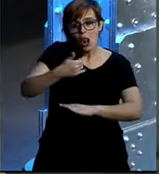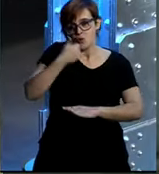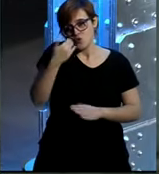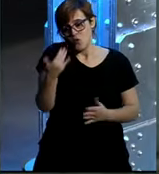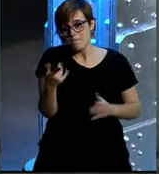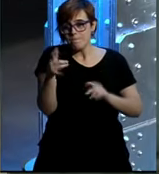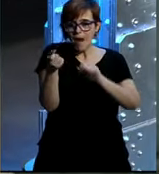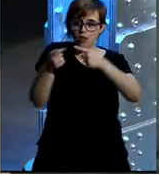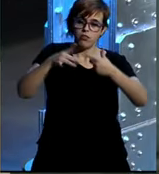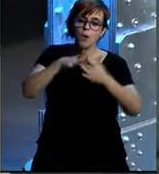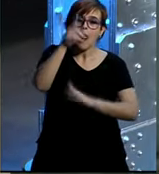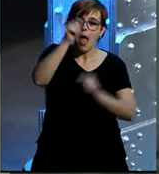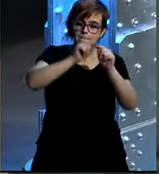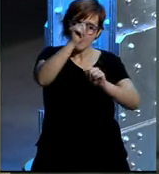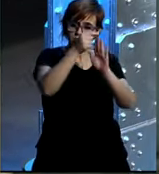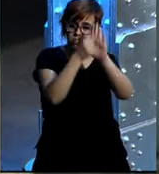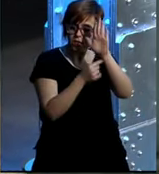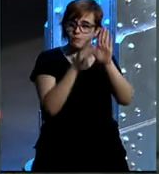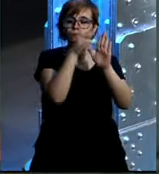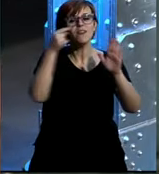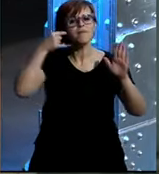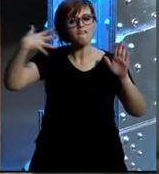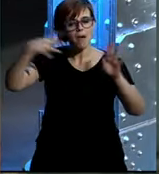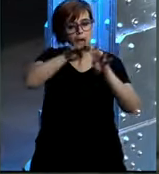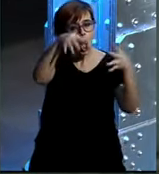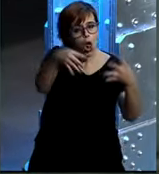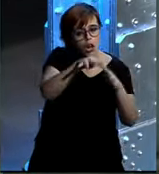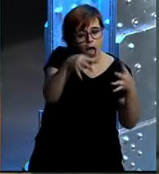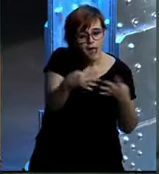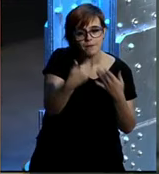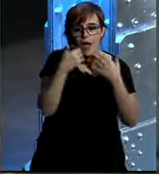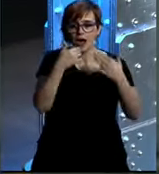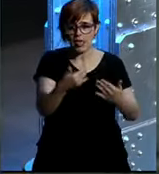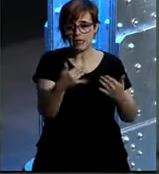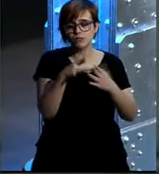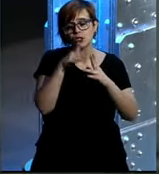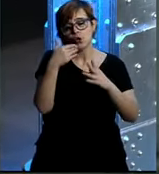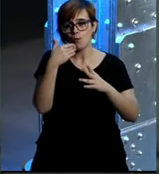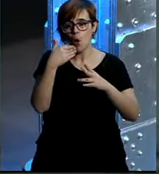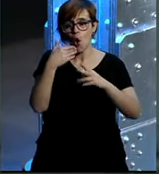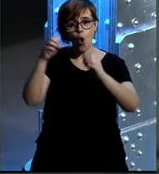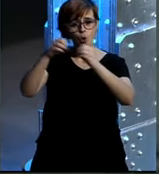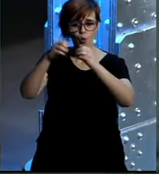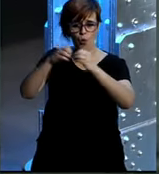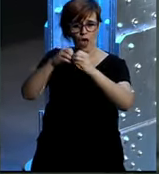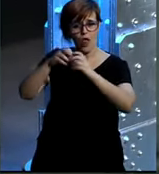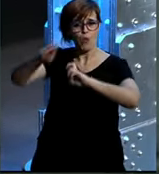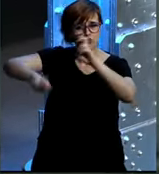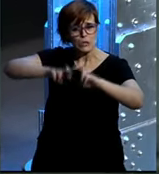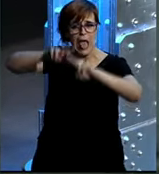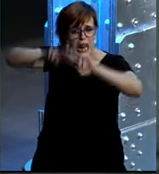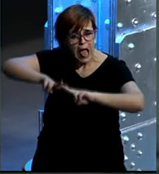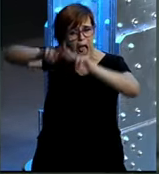a medir qué pasa en la reputación online, lo hacen a través de la lectura, digamos, o el análisis de Google, fundamentalmente,